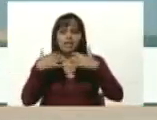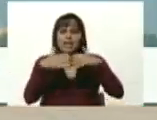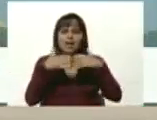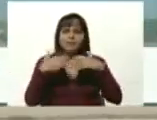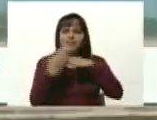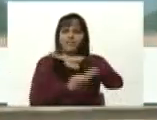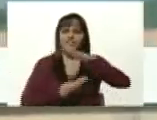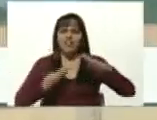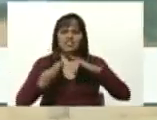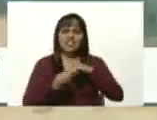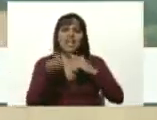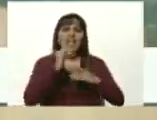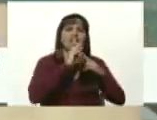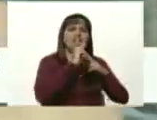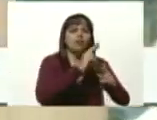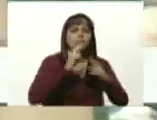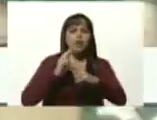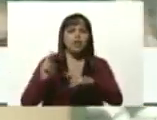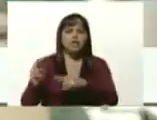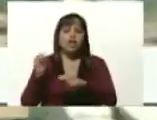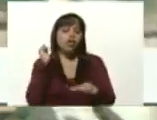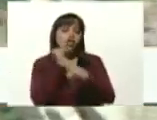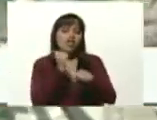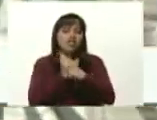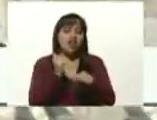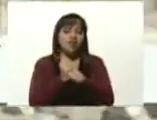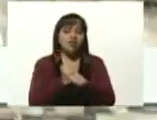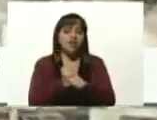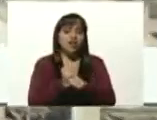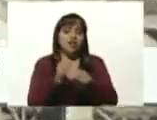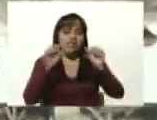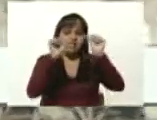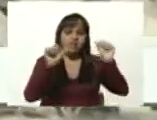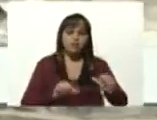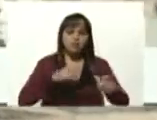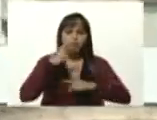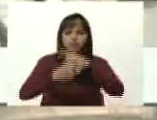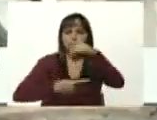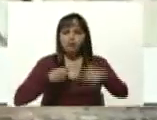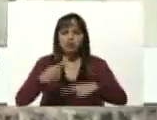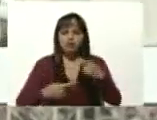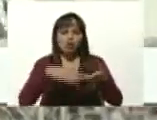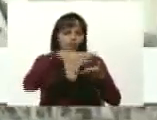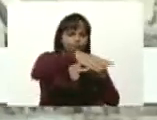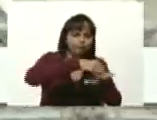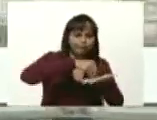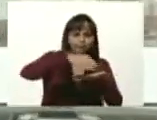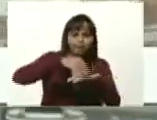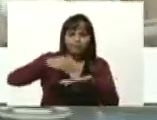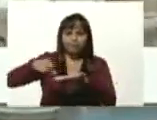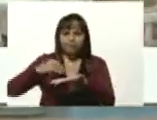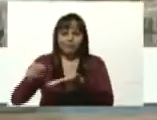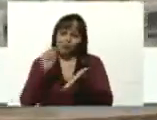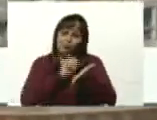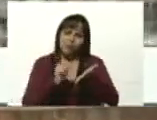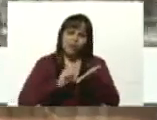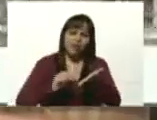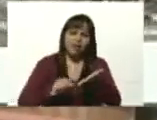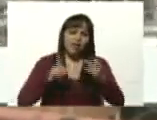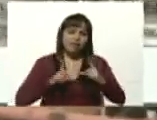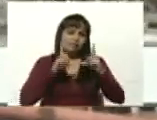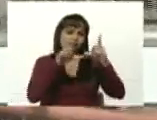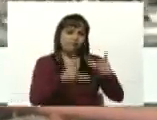en sus trabajadores, sistematizando los procesos productivos, además de certificando el saber. Guayana